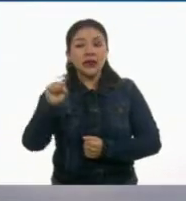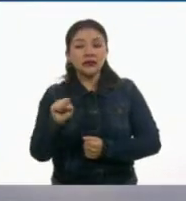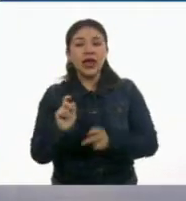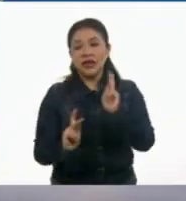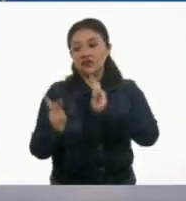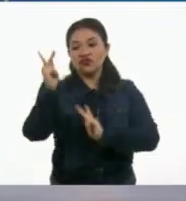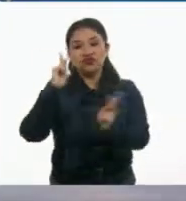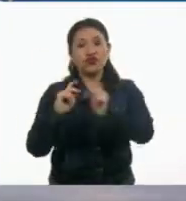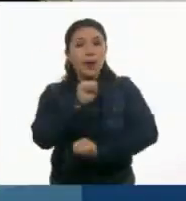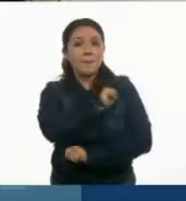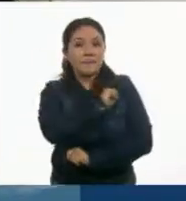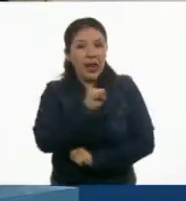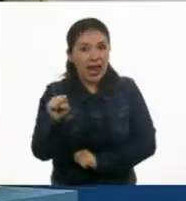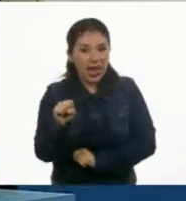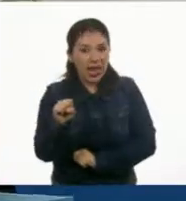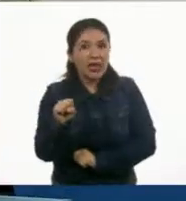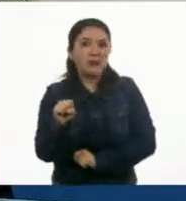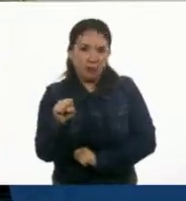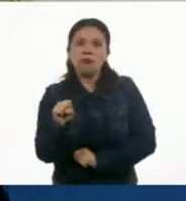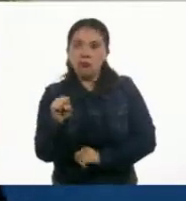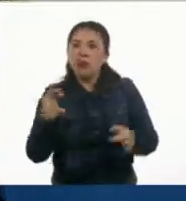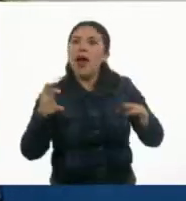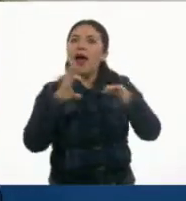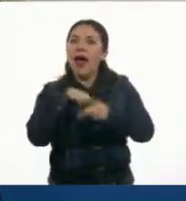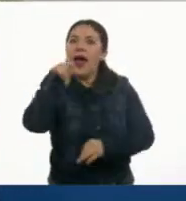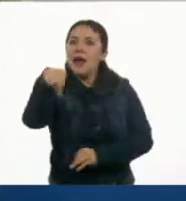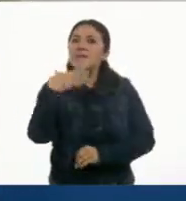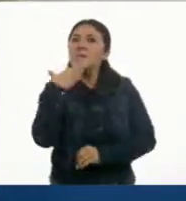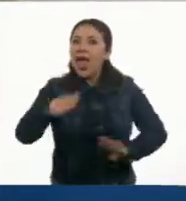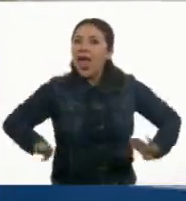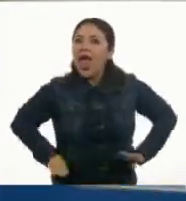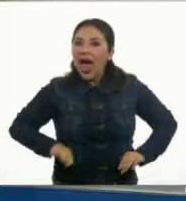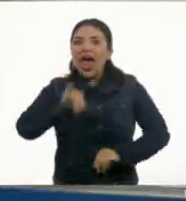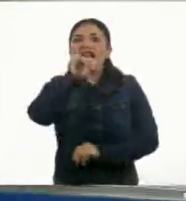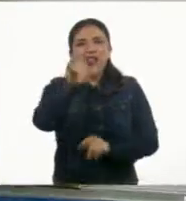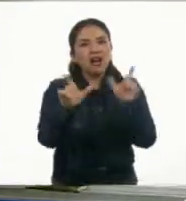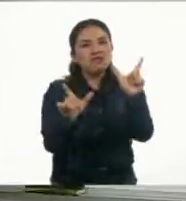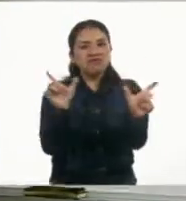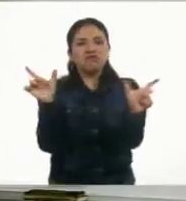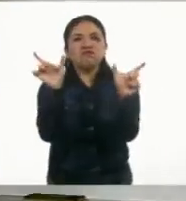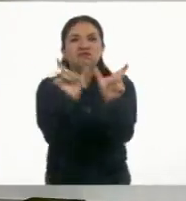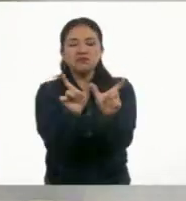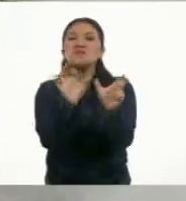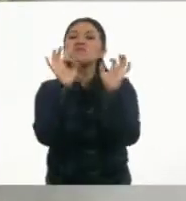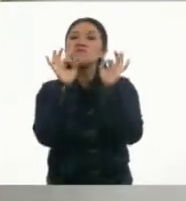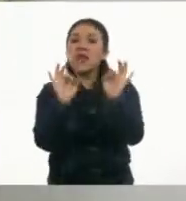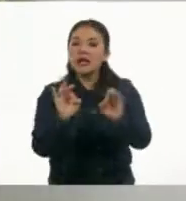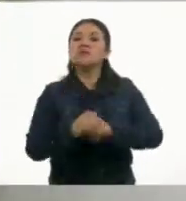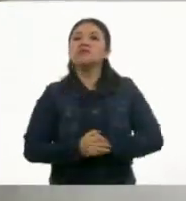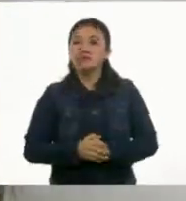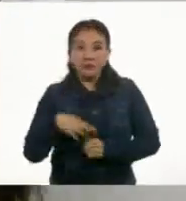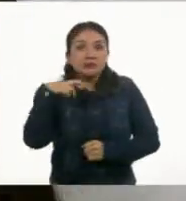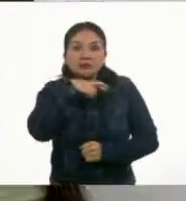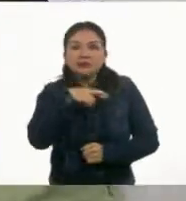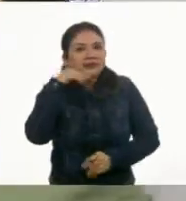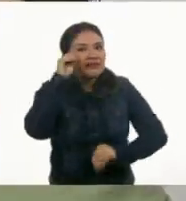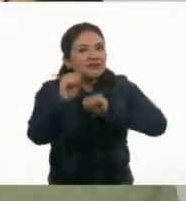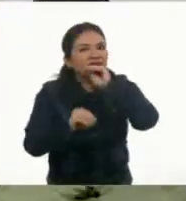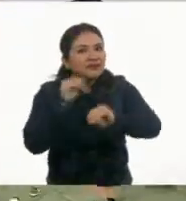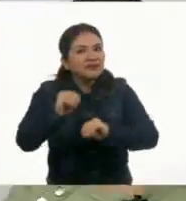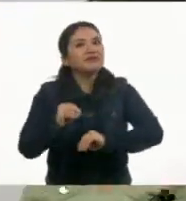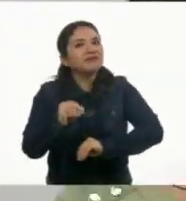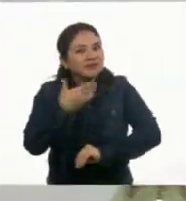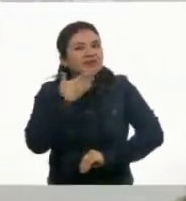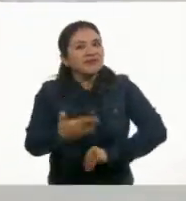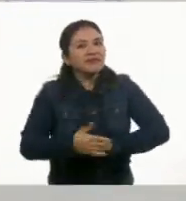Mira, perfecto, Ale. Muy bien, unido, muy bien, excelente. Me parece que es la parte que complementa la oración. Vamos avanzando muy rápido. Sí.